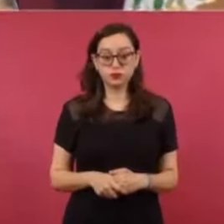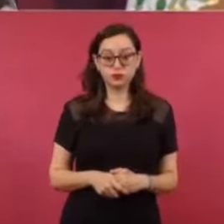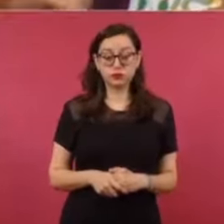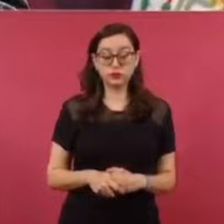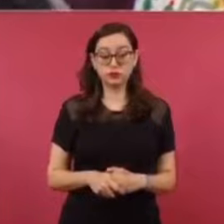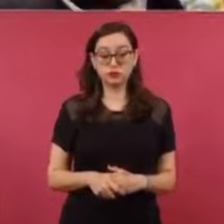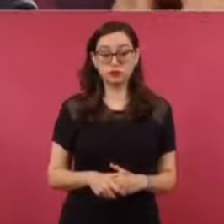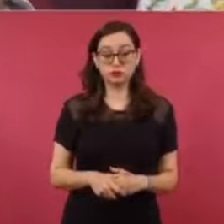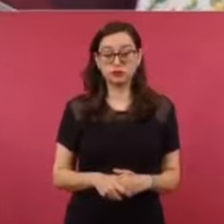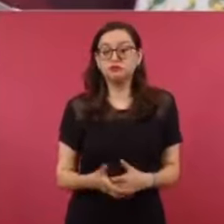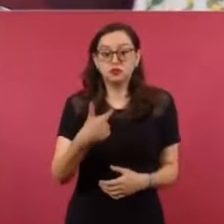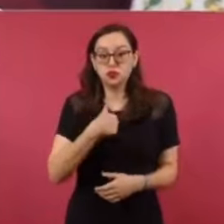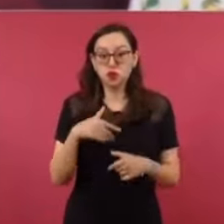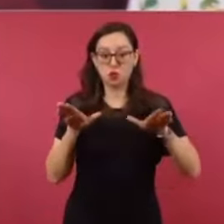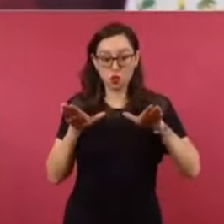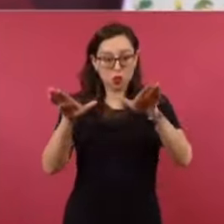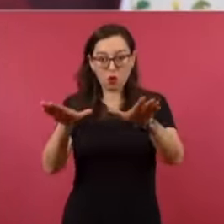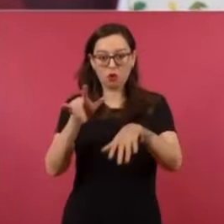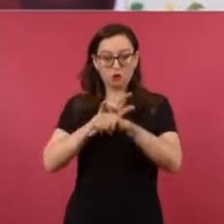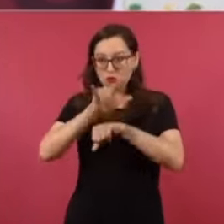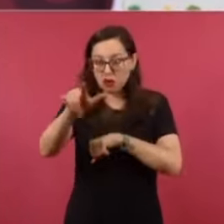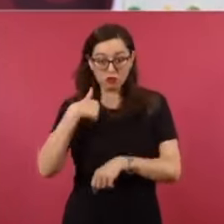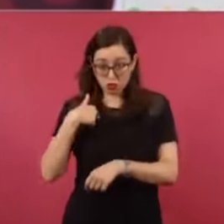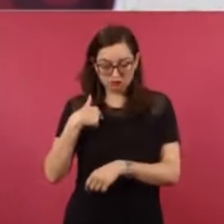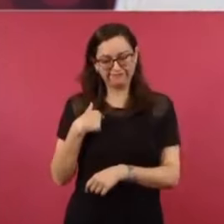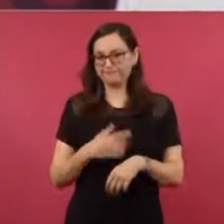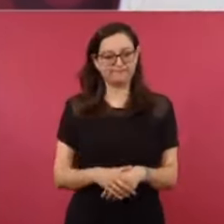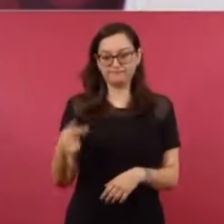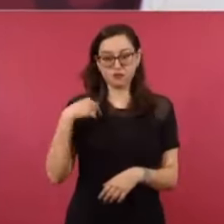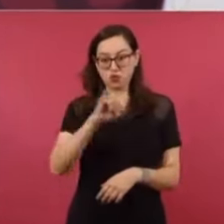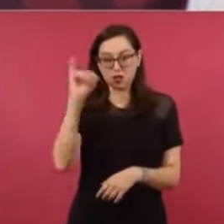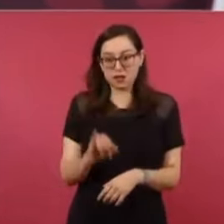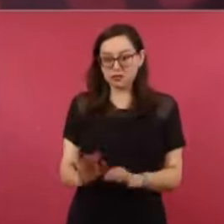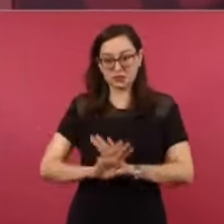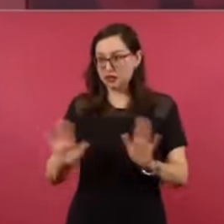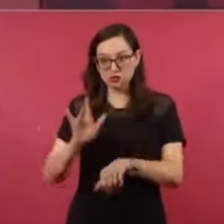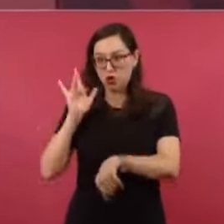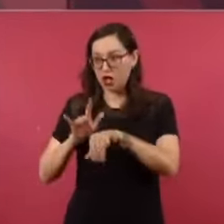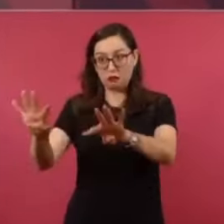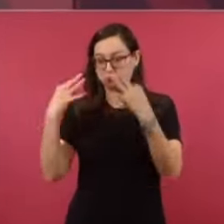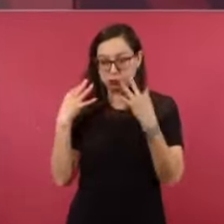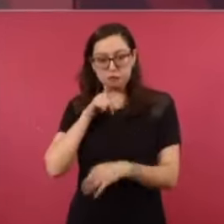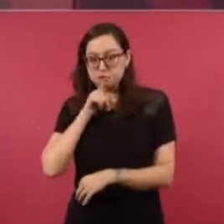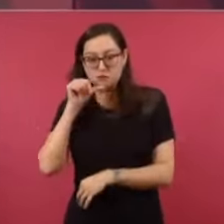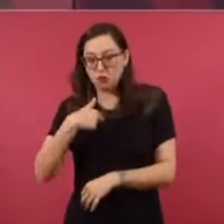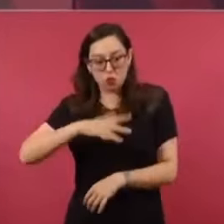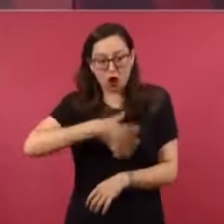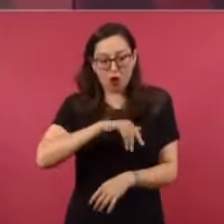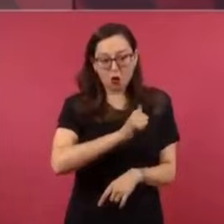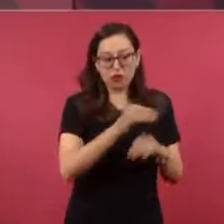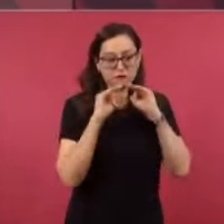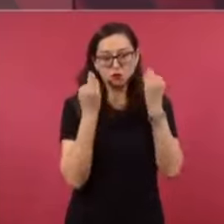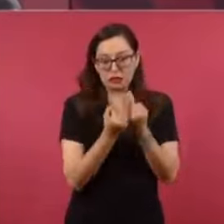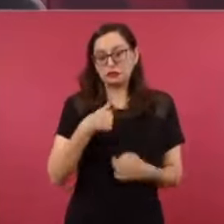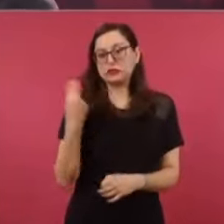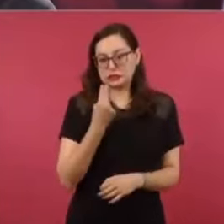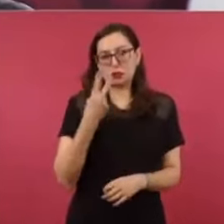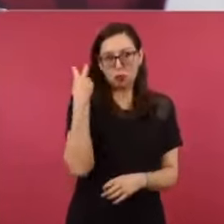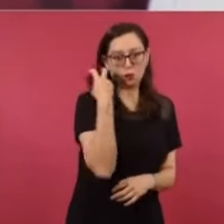comerciales, porque no voy a ir a los aeropuertos. Voy a ver cómo le hago para trasladarme, porque voy a estar